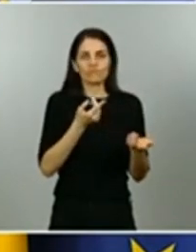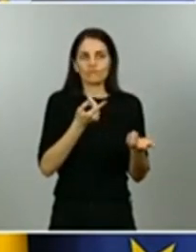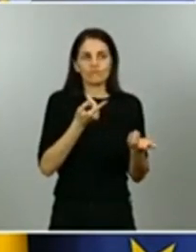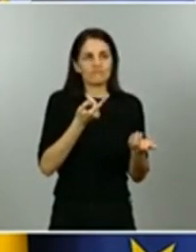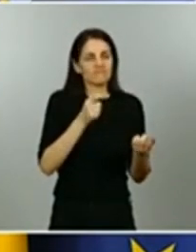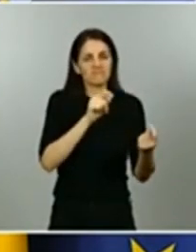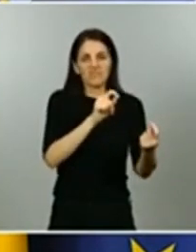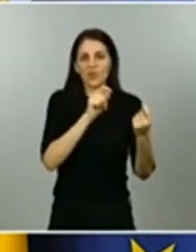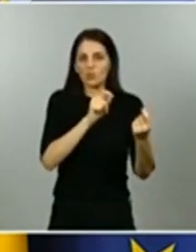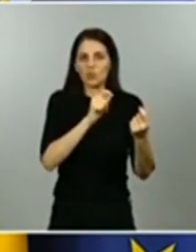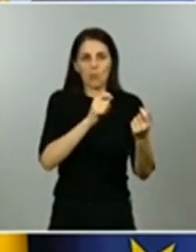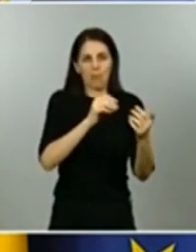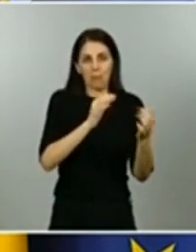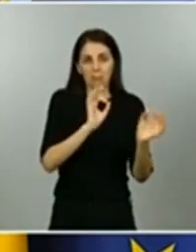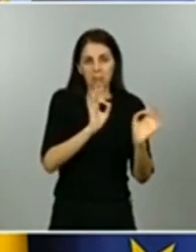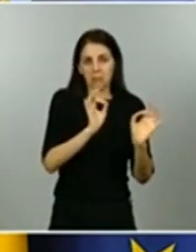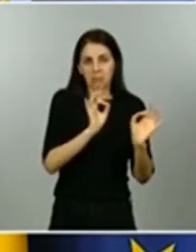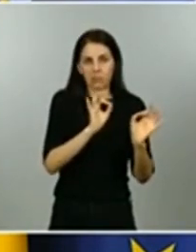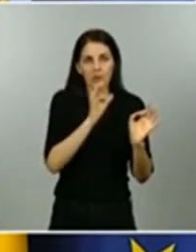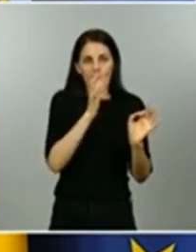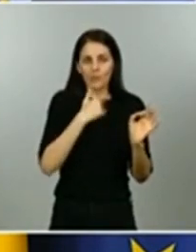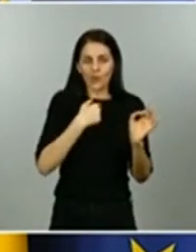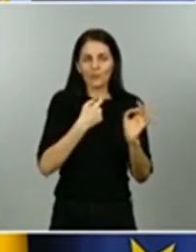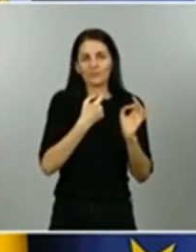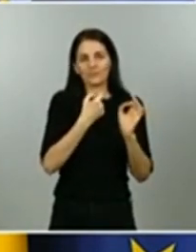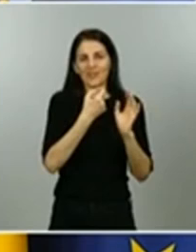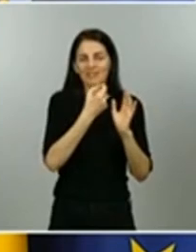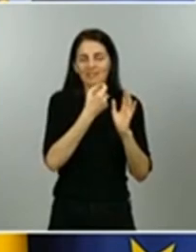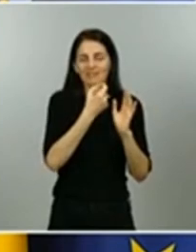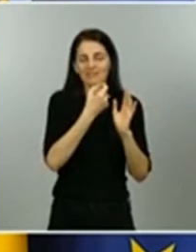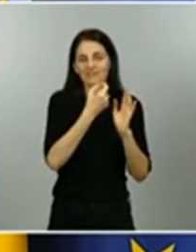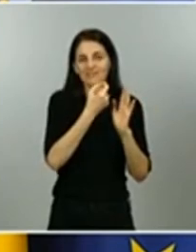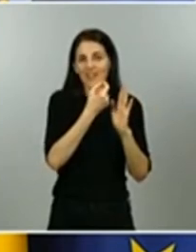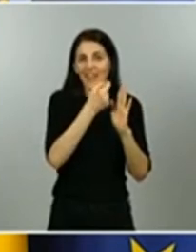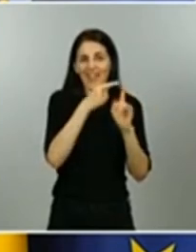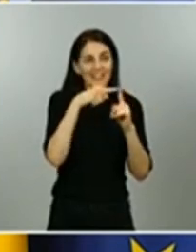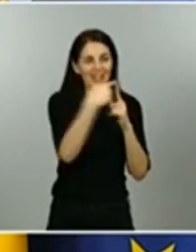el nivel de cumplimiento de prácticamente todos los indicadores